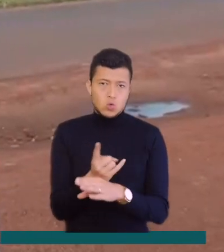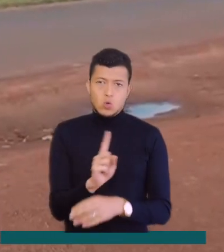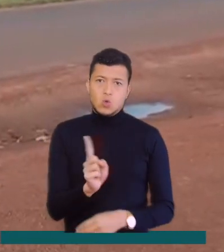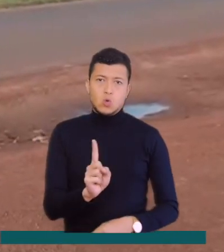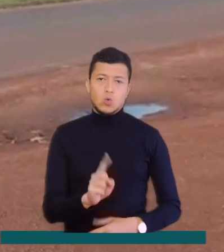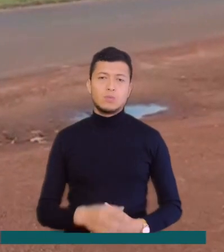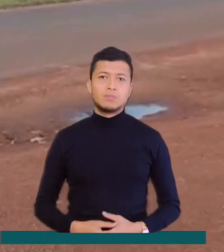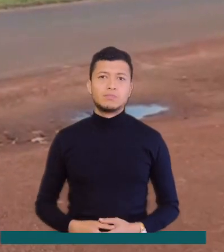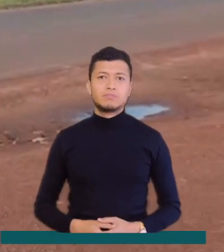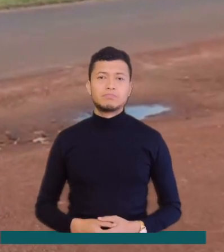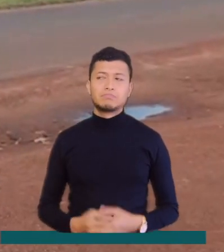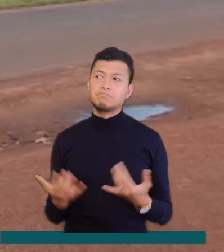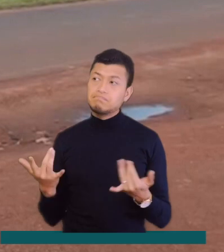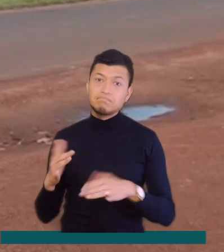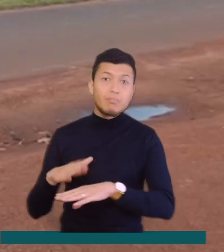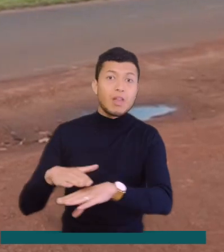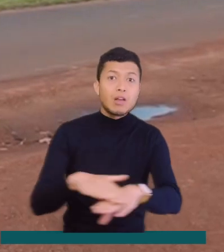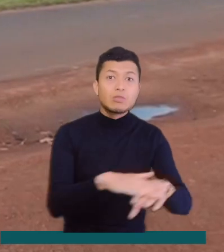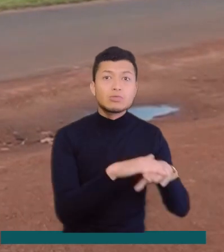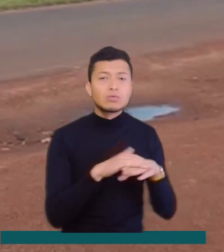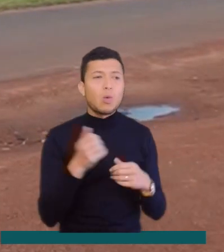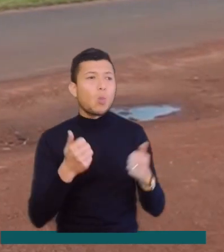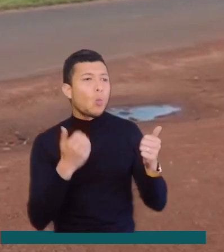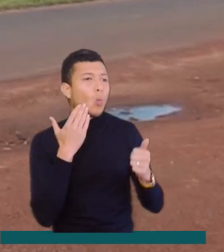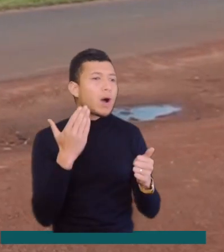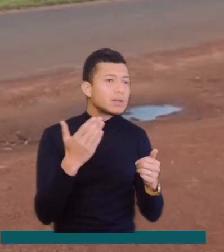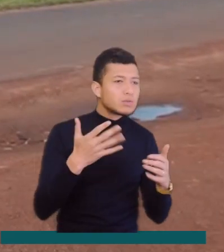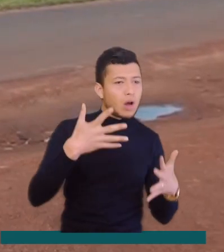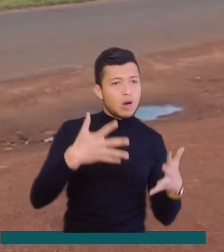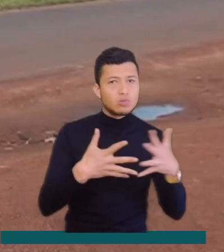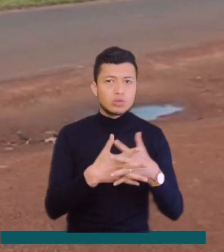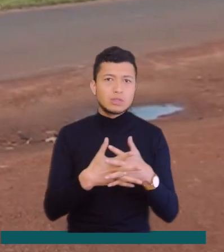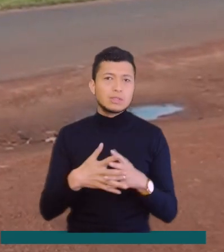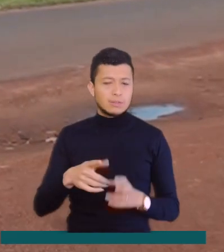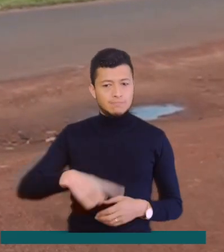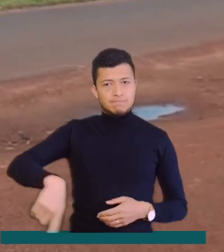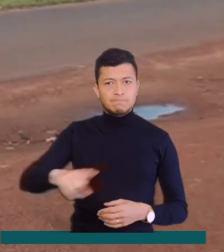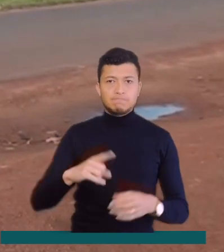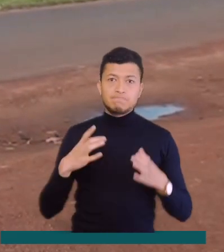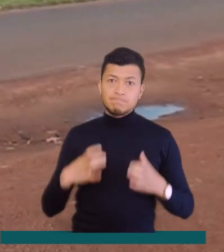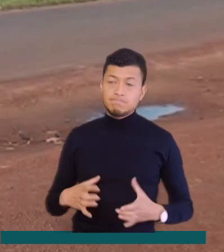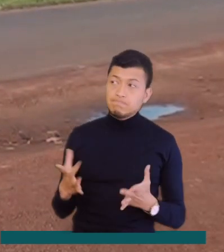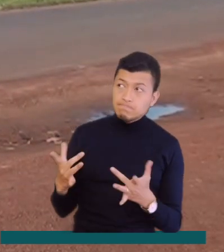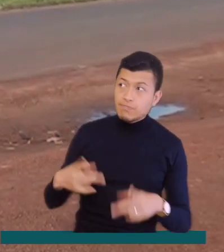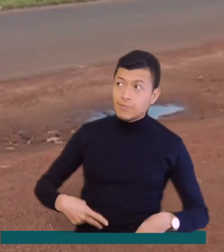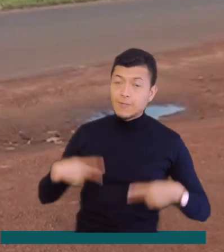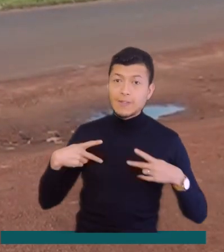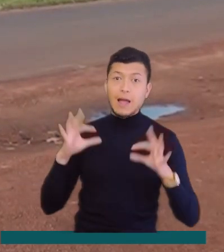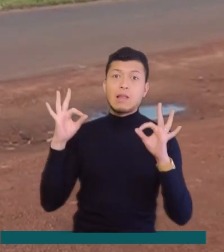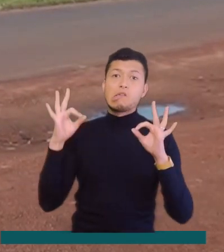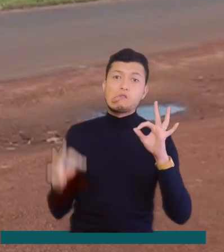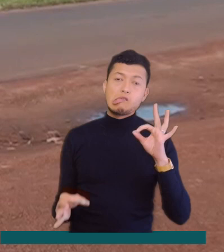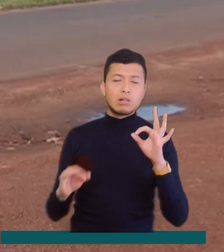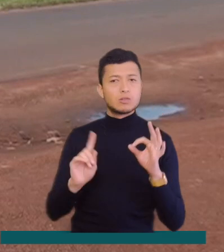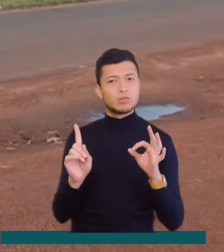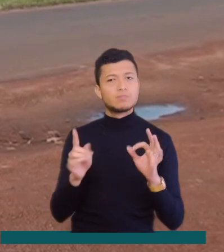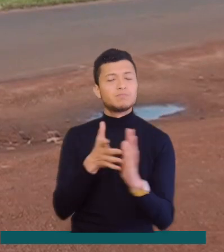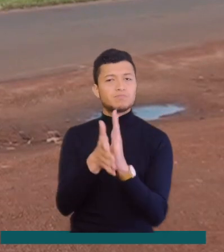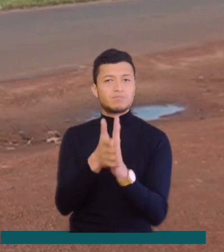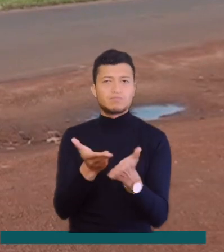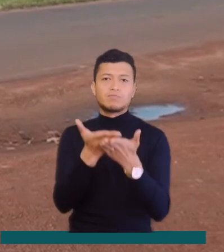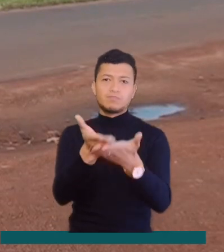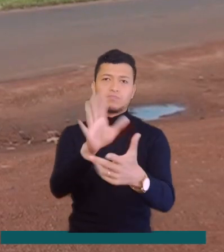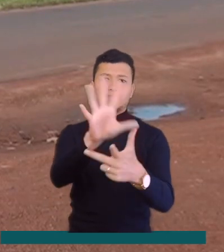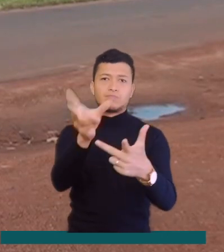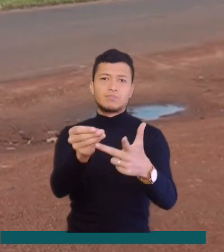Mientras se anuncia cuánto y cuándo se hará el reajuste, los bichadenses esperan que no se siga deteriorando su calidad de vida. Desde Puerto Carreño, Bichada, informó